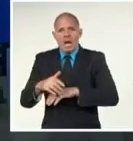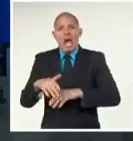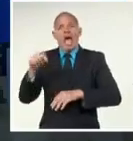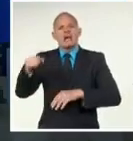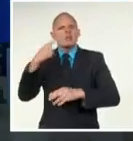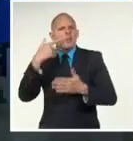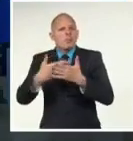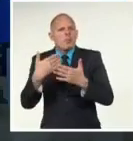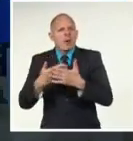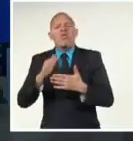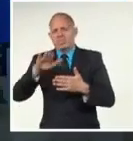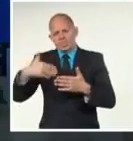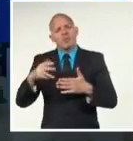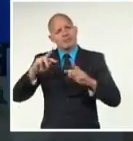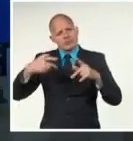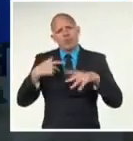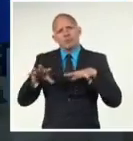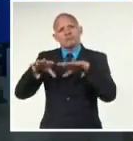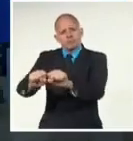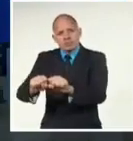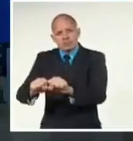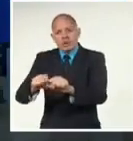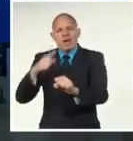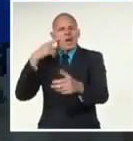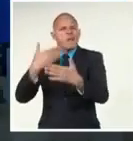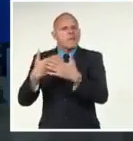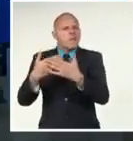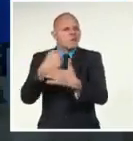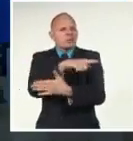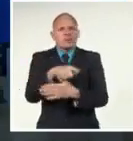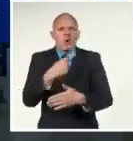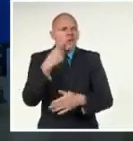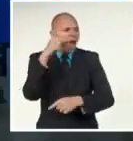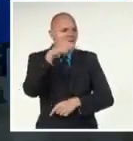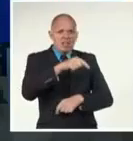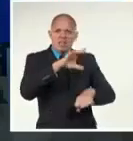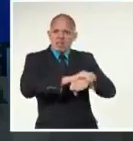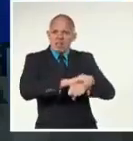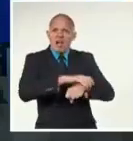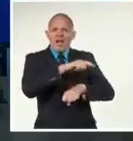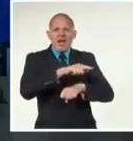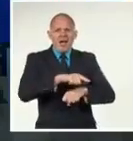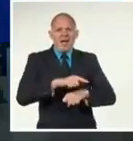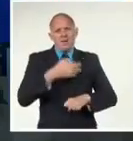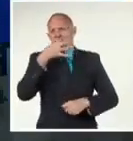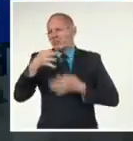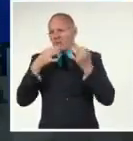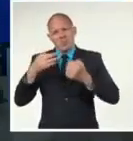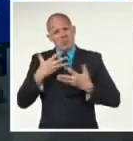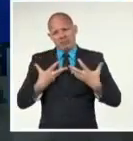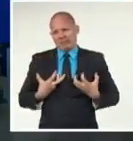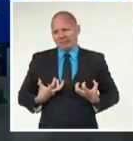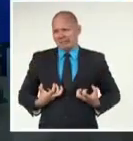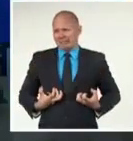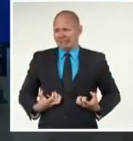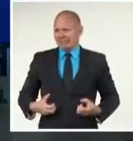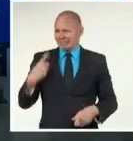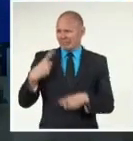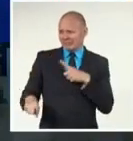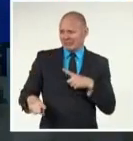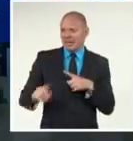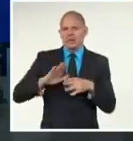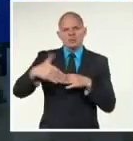palestino y las condiciones inhumanas a las cuales se enfrentan en las prisiones. Ahora bien, ¿qué ha sucedido después con esta fuga?